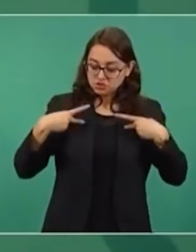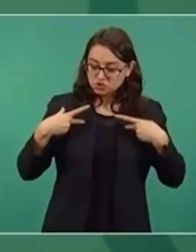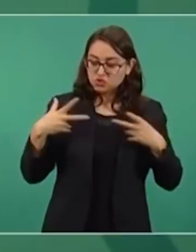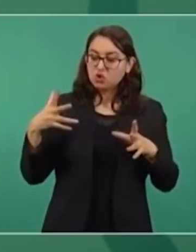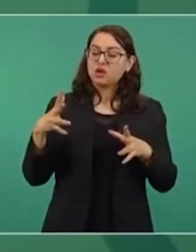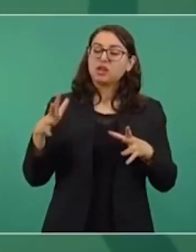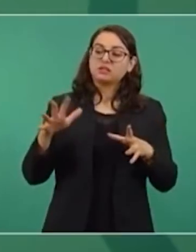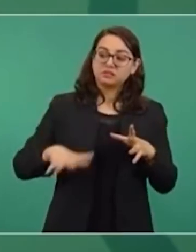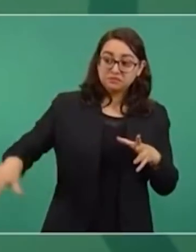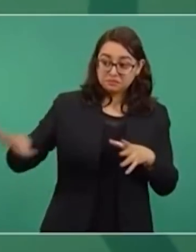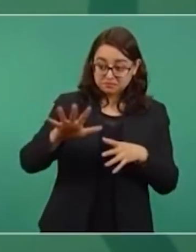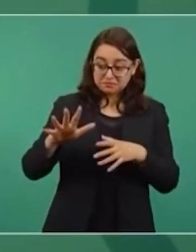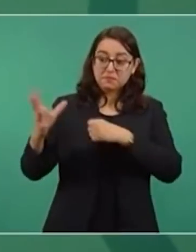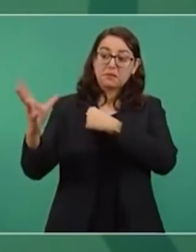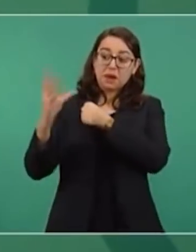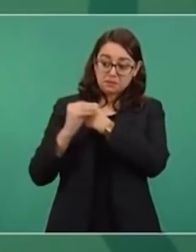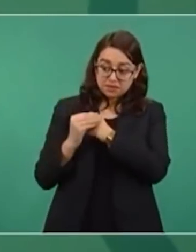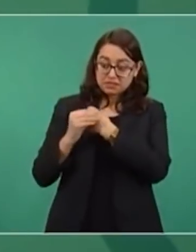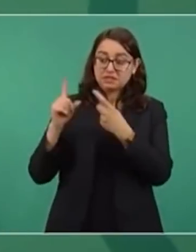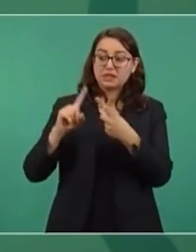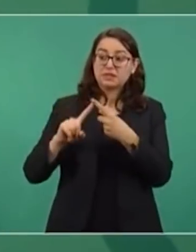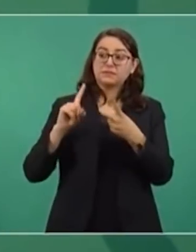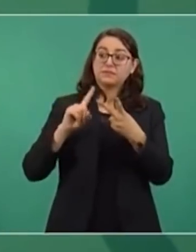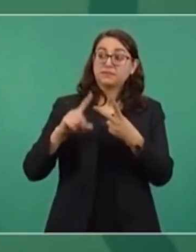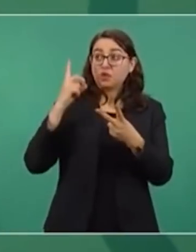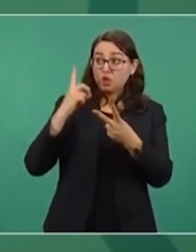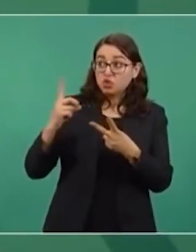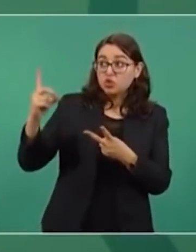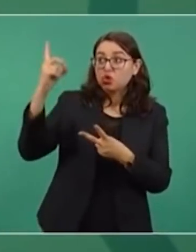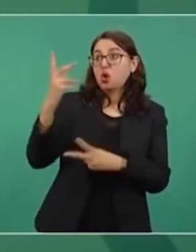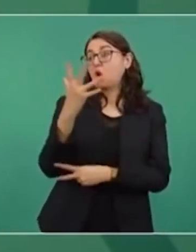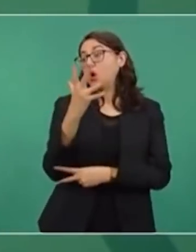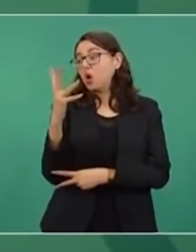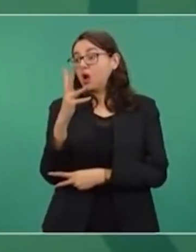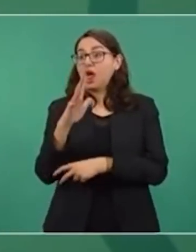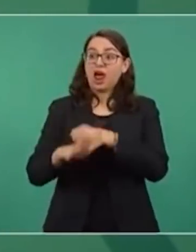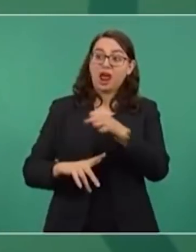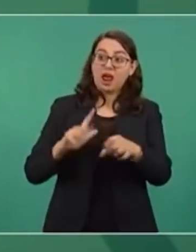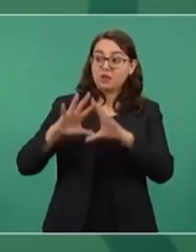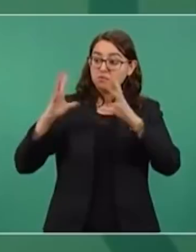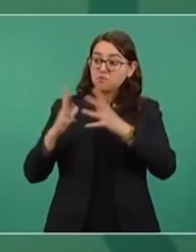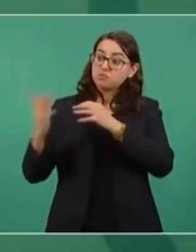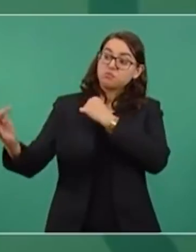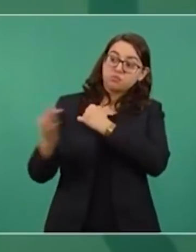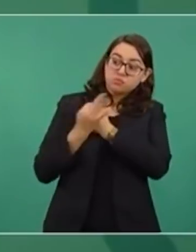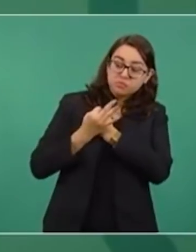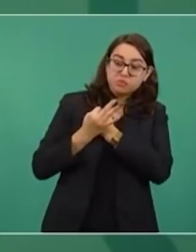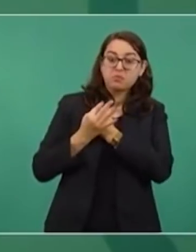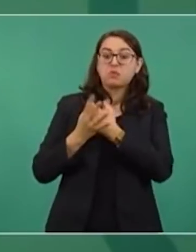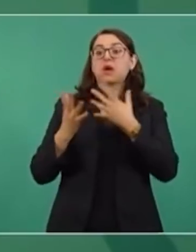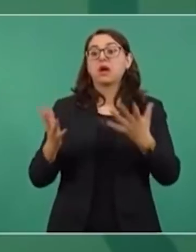terminando en septiembre, no me vuelven a ver ni el pelo,